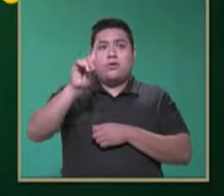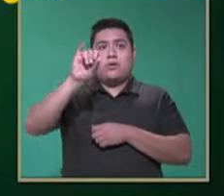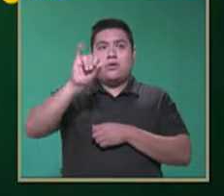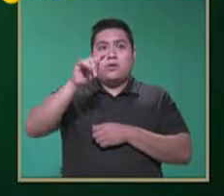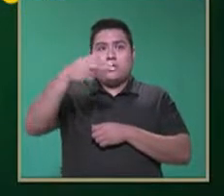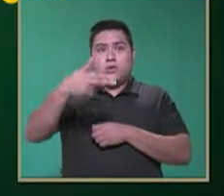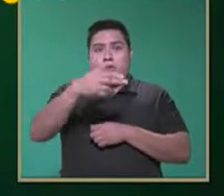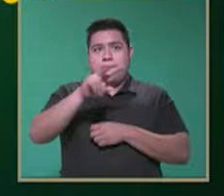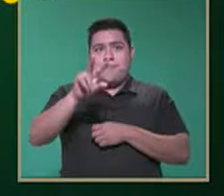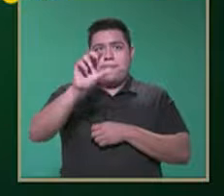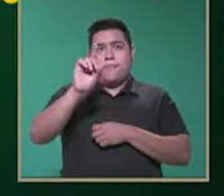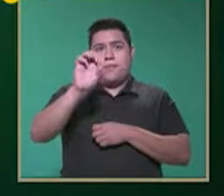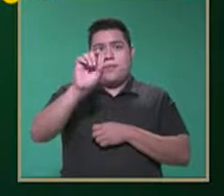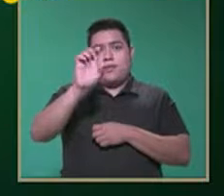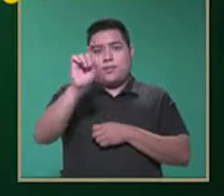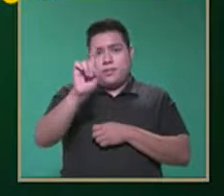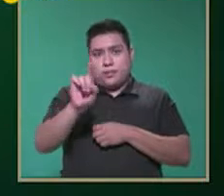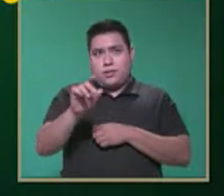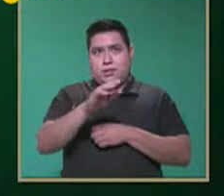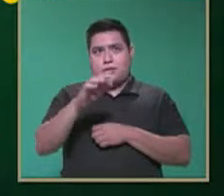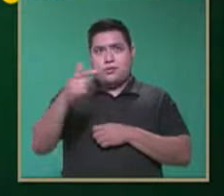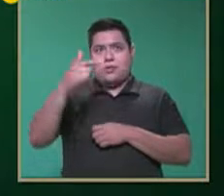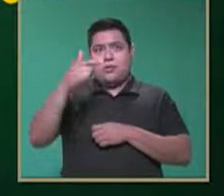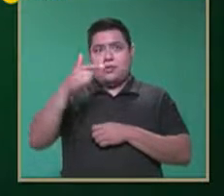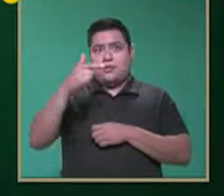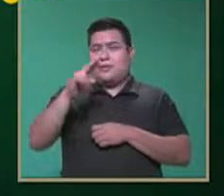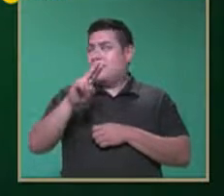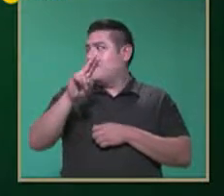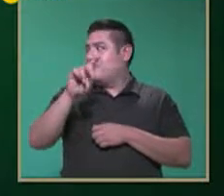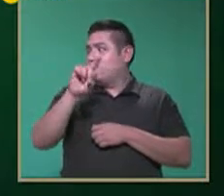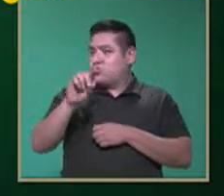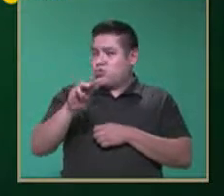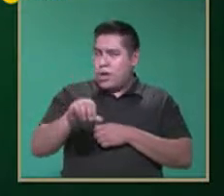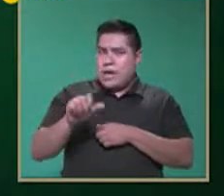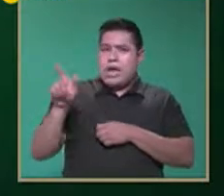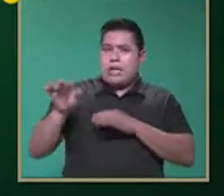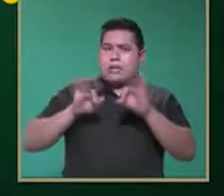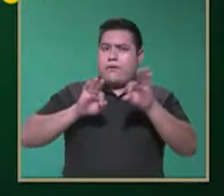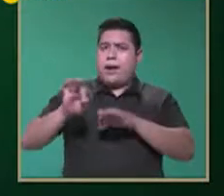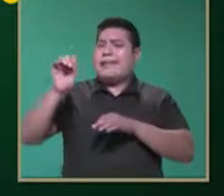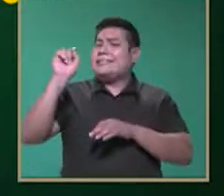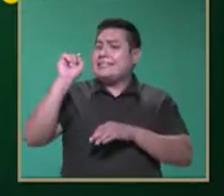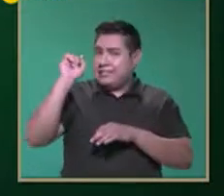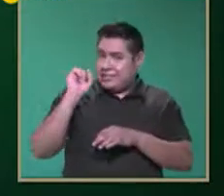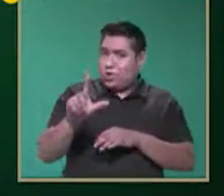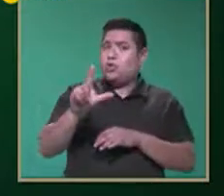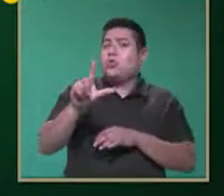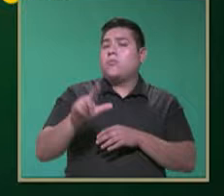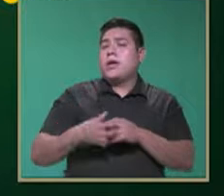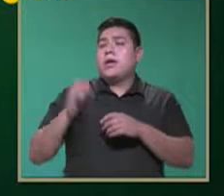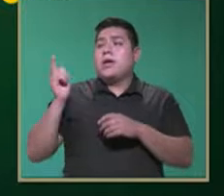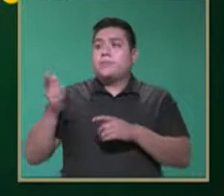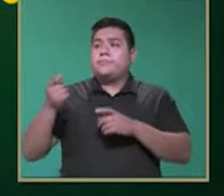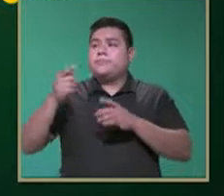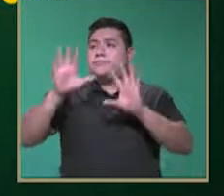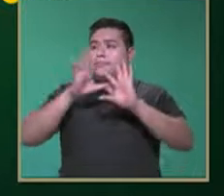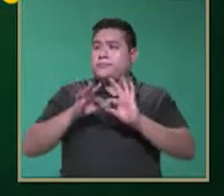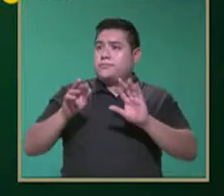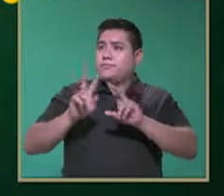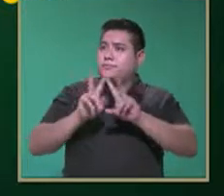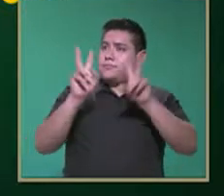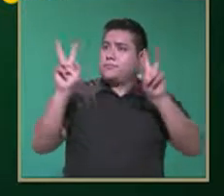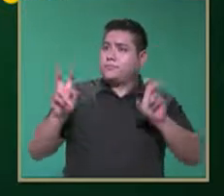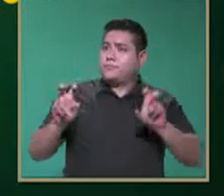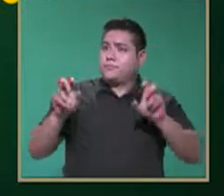CAM, Instituto Certoma de la Audición y el Lenguaje. Y va a comentarles el tema de